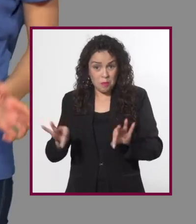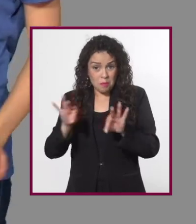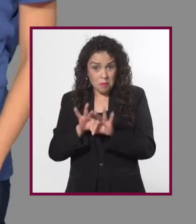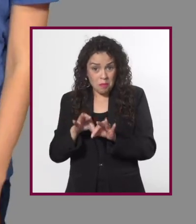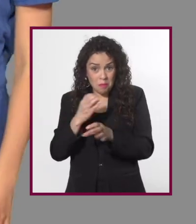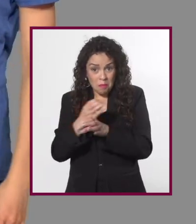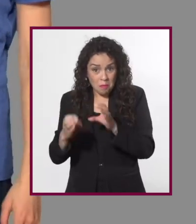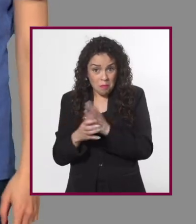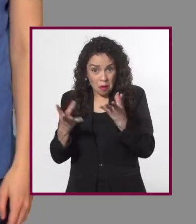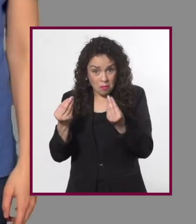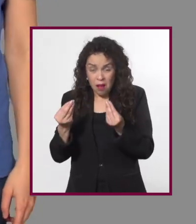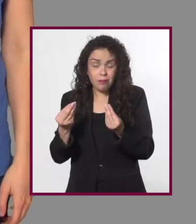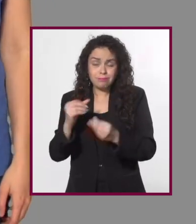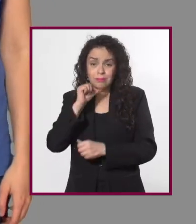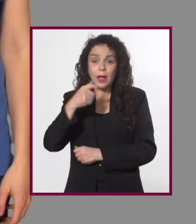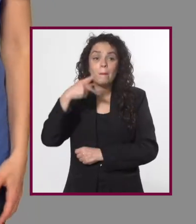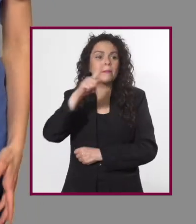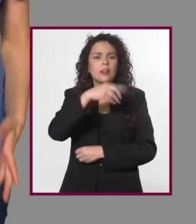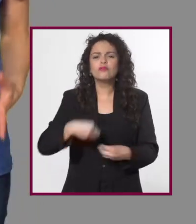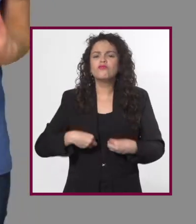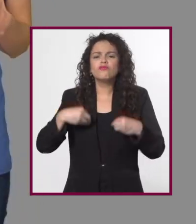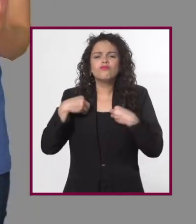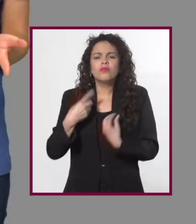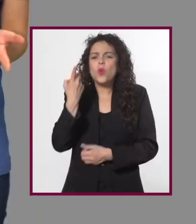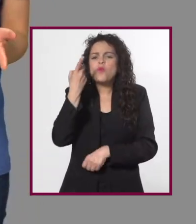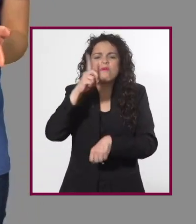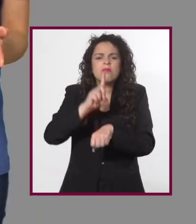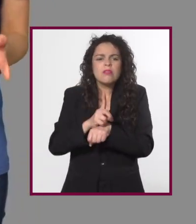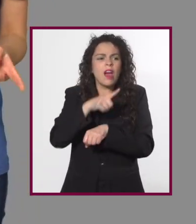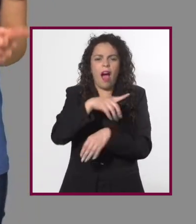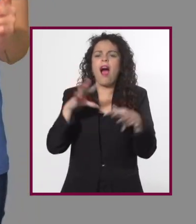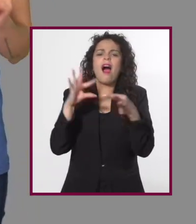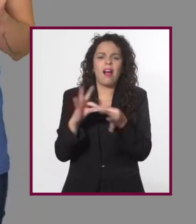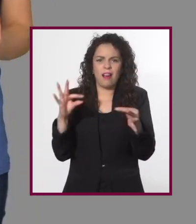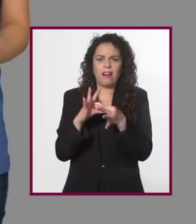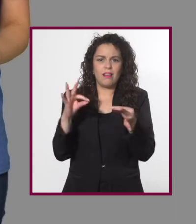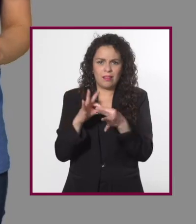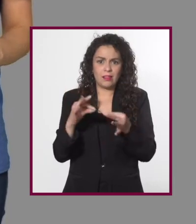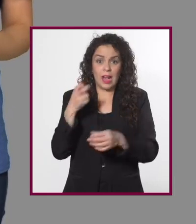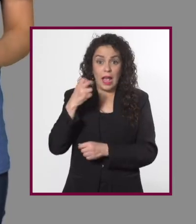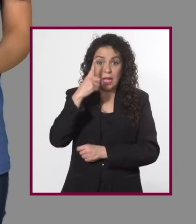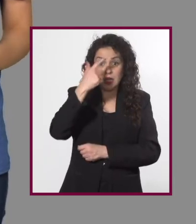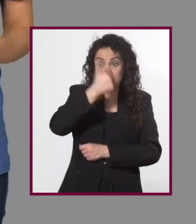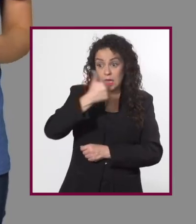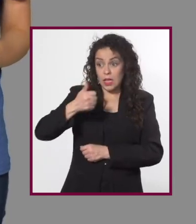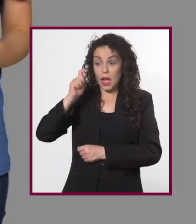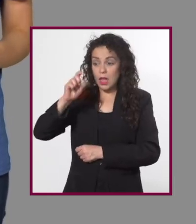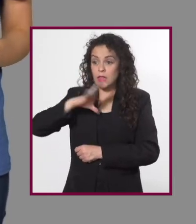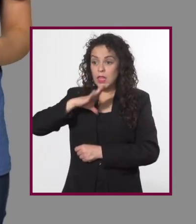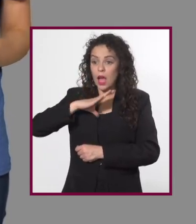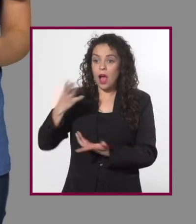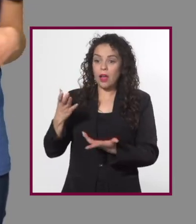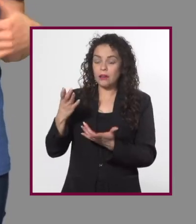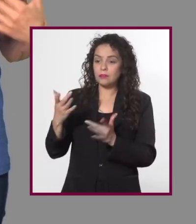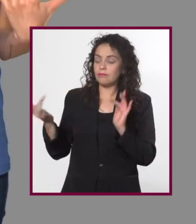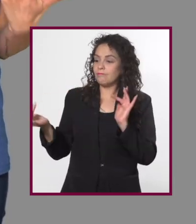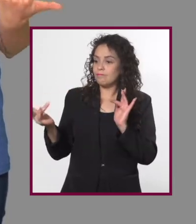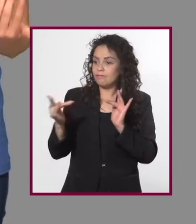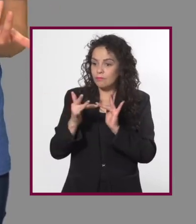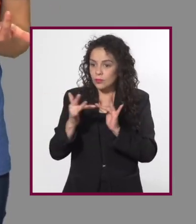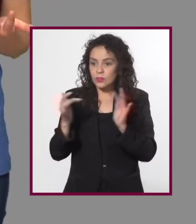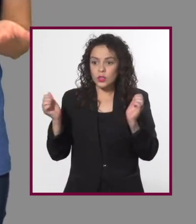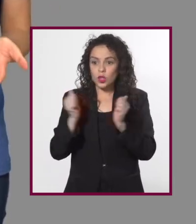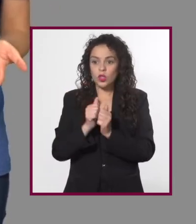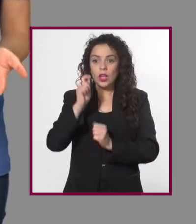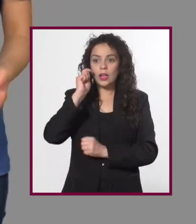pero nos va a contar cómo es un día en su vida. Mientras nos lo cuenta, cada que encontremos que interactúa con algún